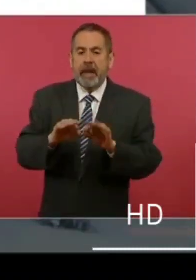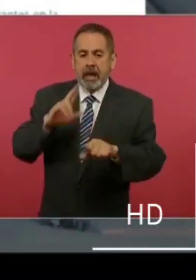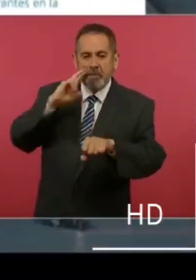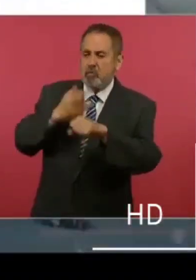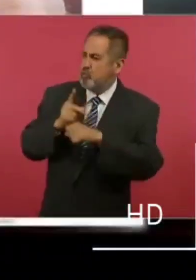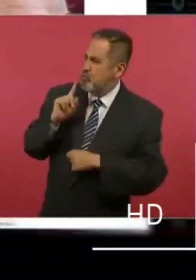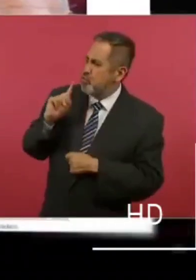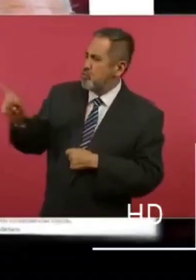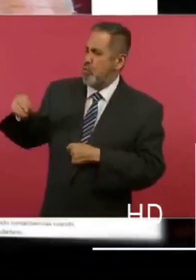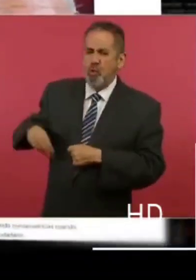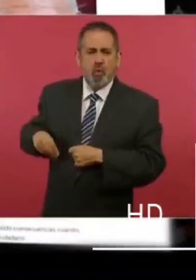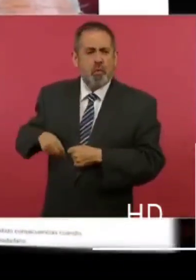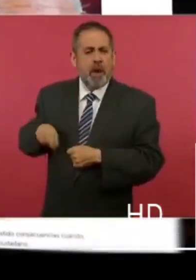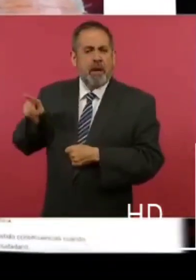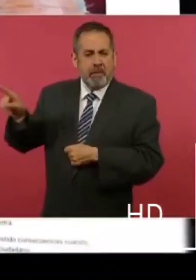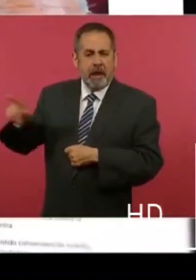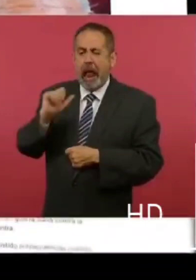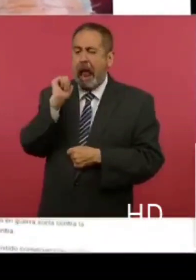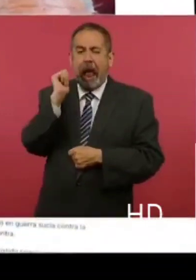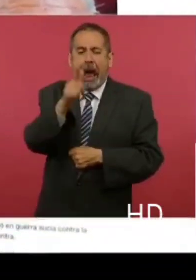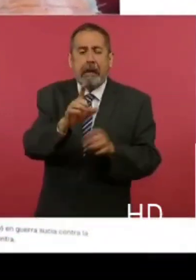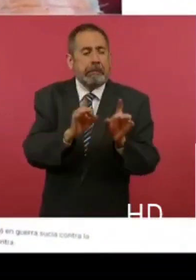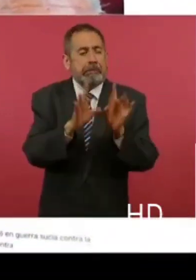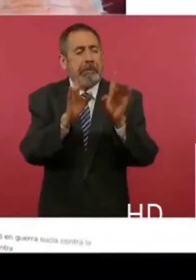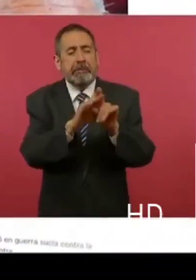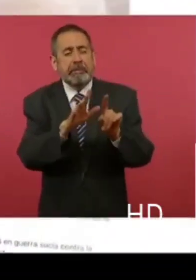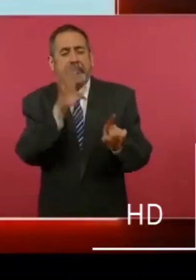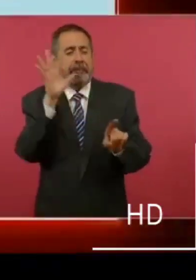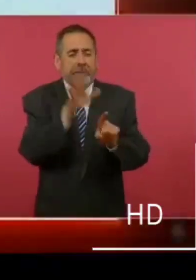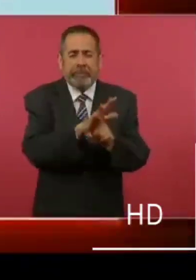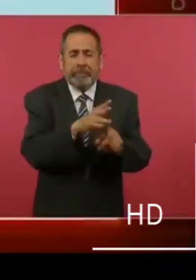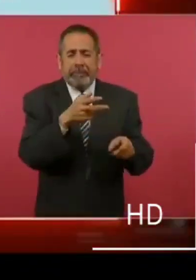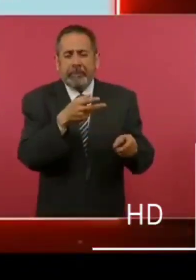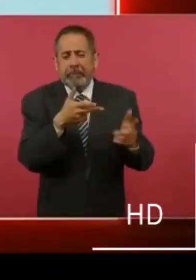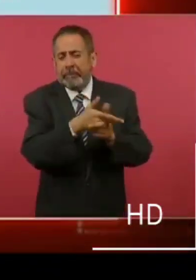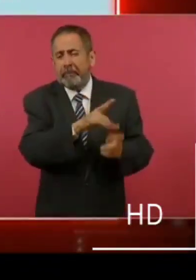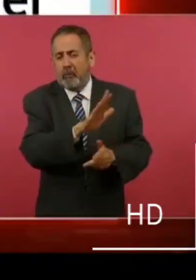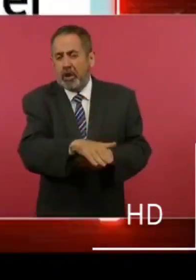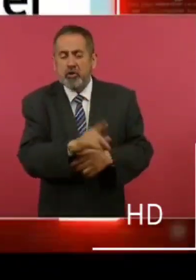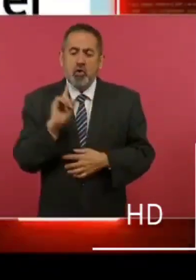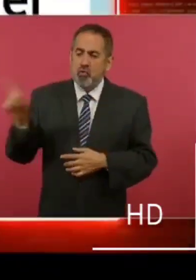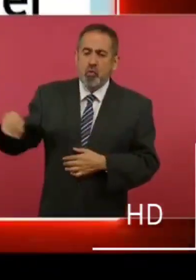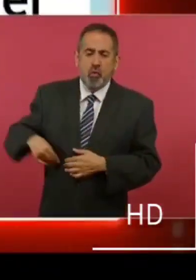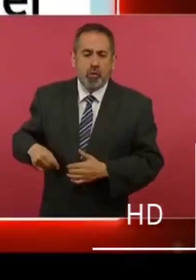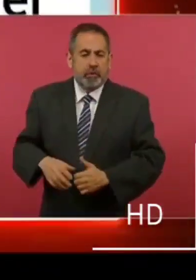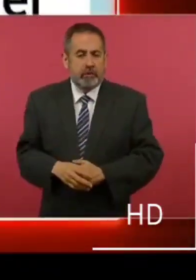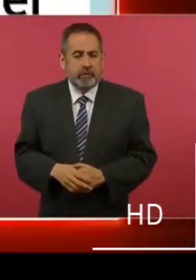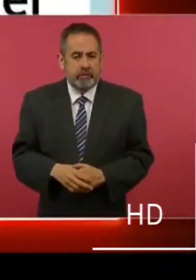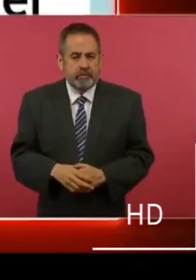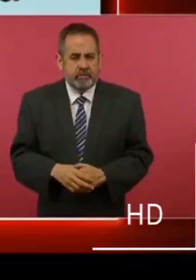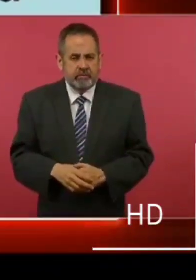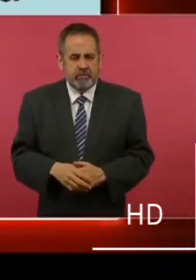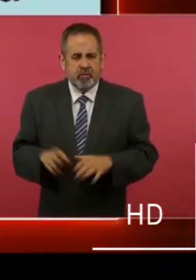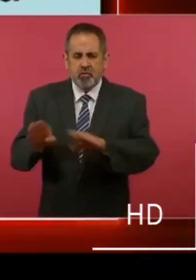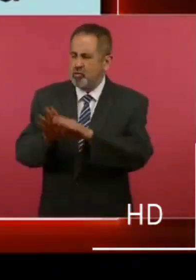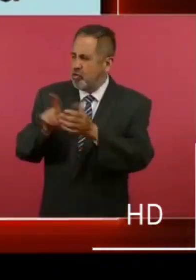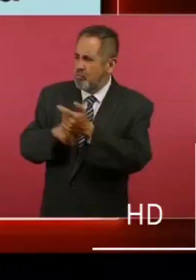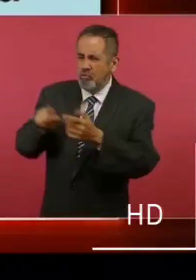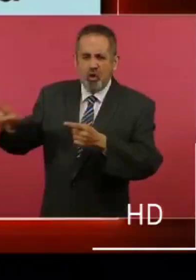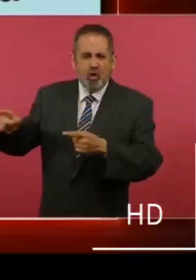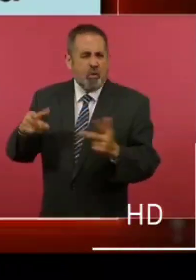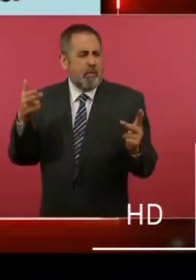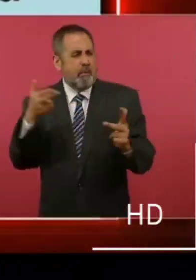presidente López Obrador de un magnicidio imaginario. López parece querer parar con balas a la oposición. Un